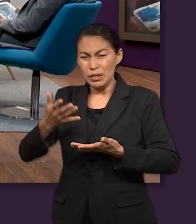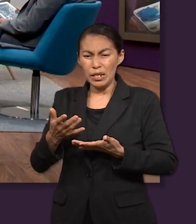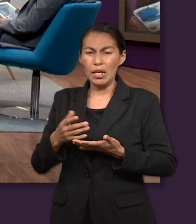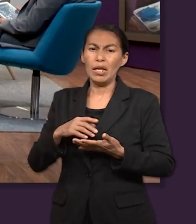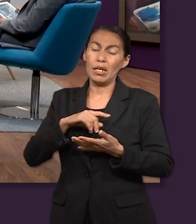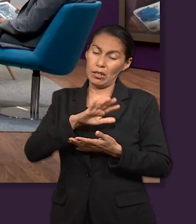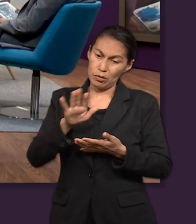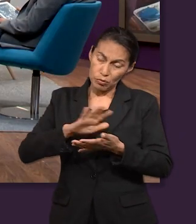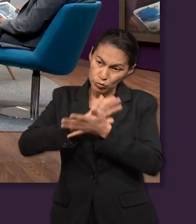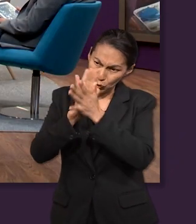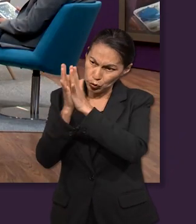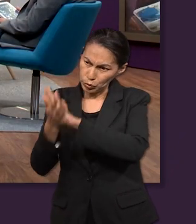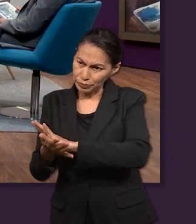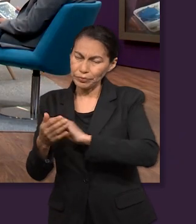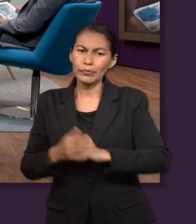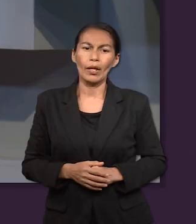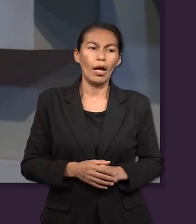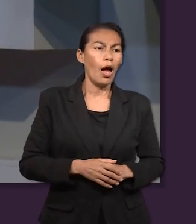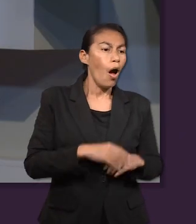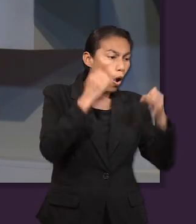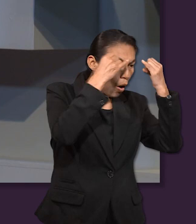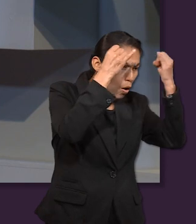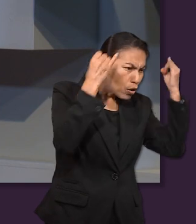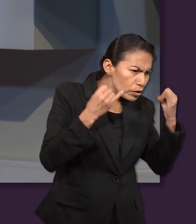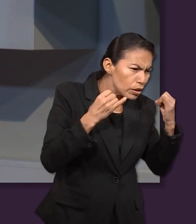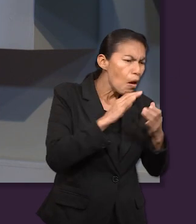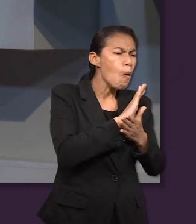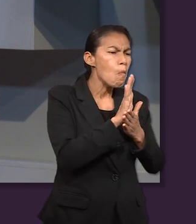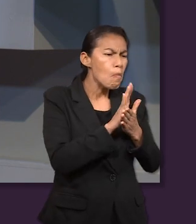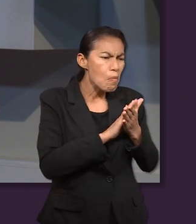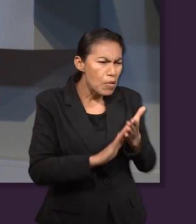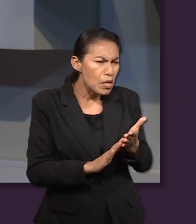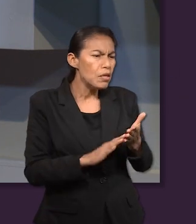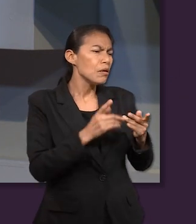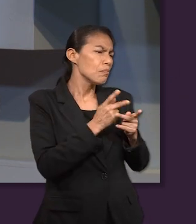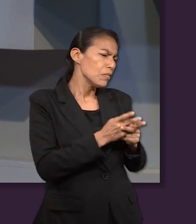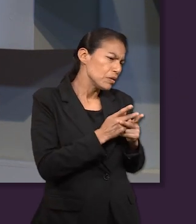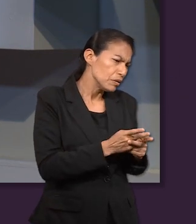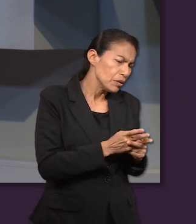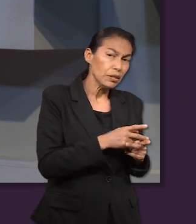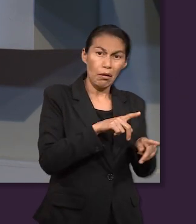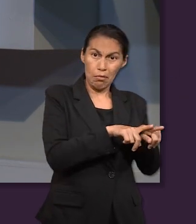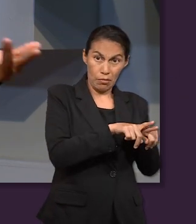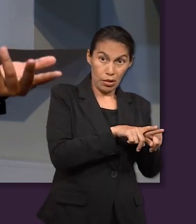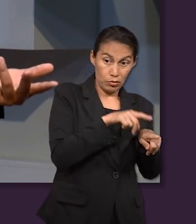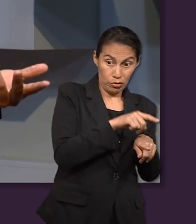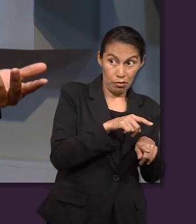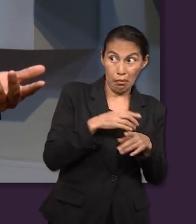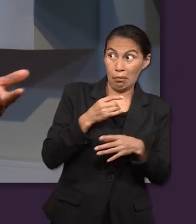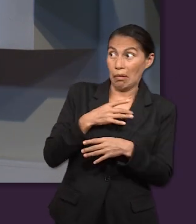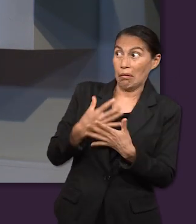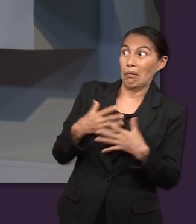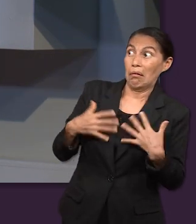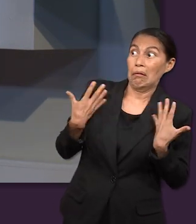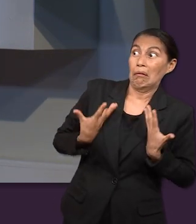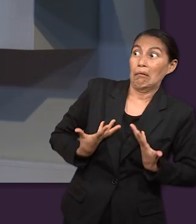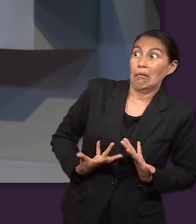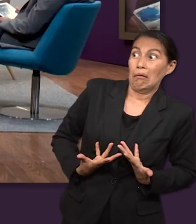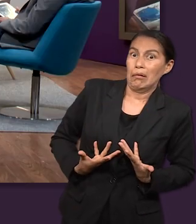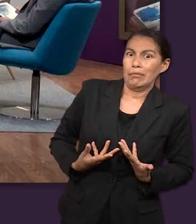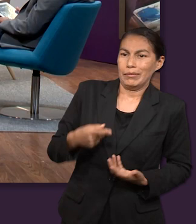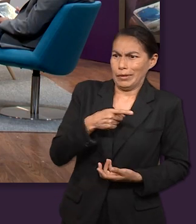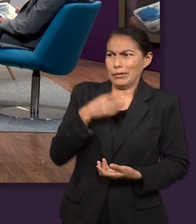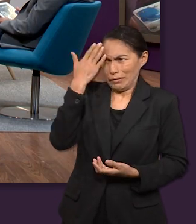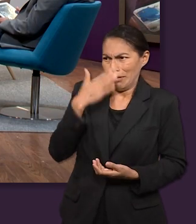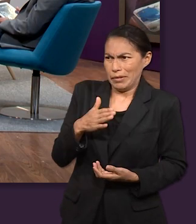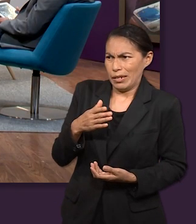Y la humildad de José se vuelve a destacar. Su perdón, su paciencia. Sus hermanos tenían miedo. Vamos a poner